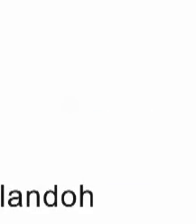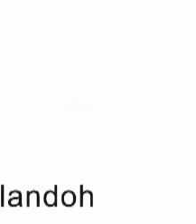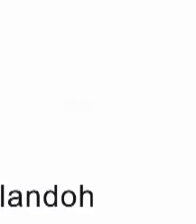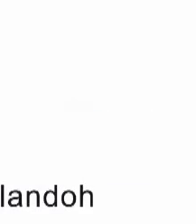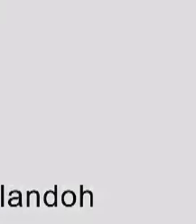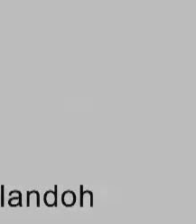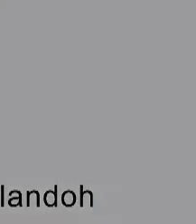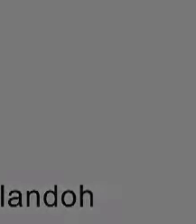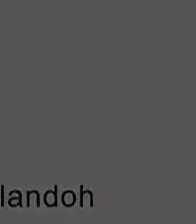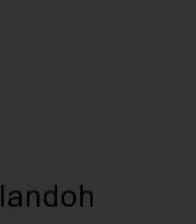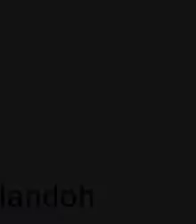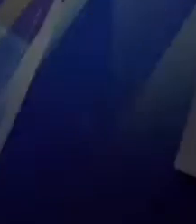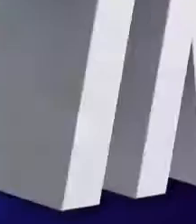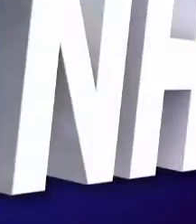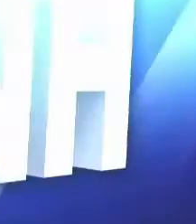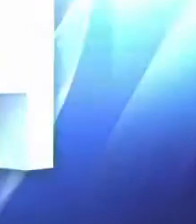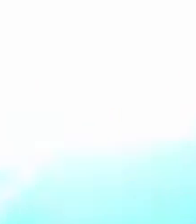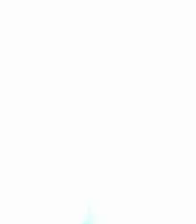Gobierno de la República.